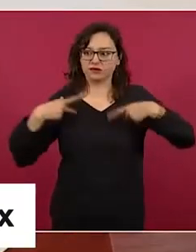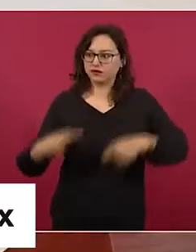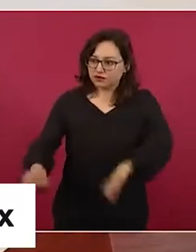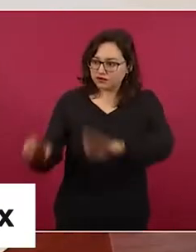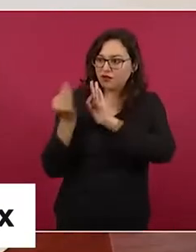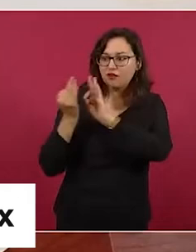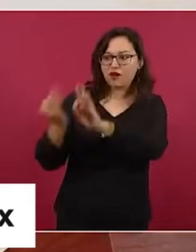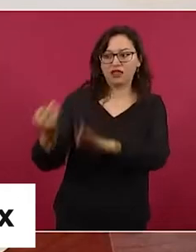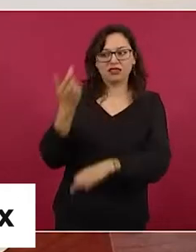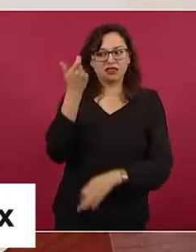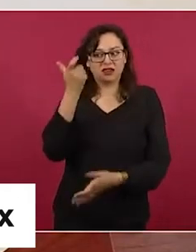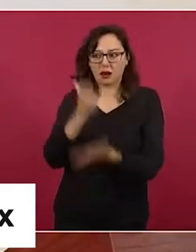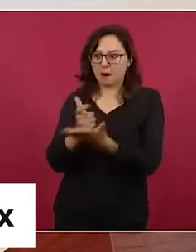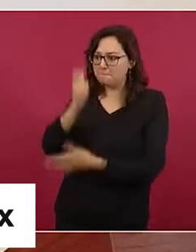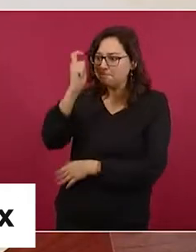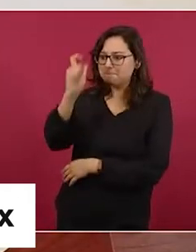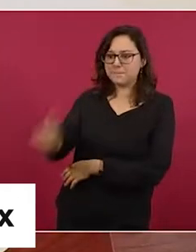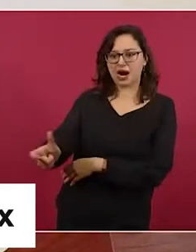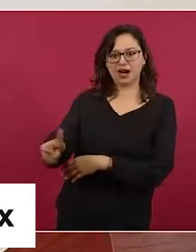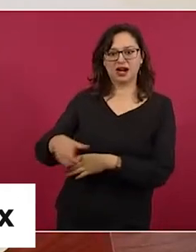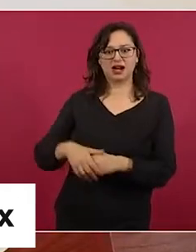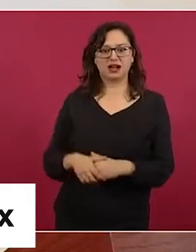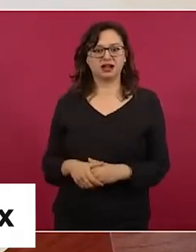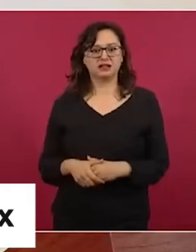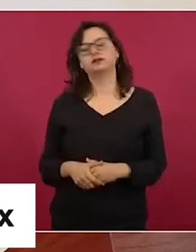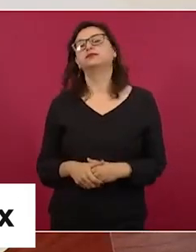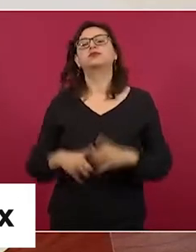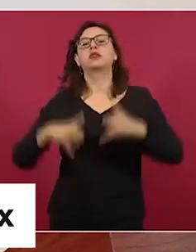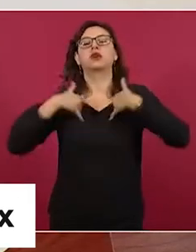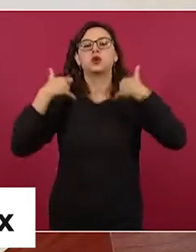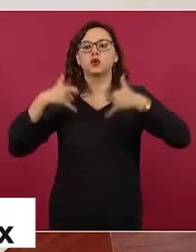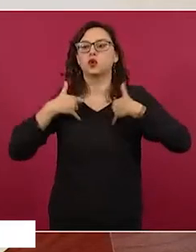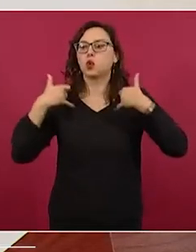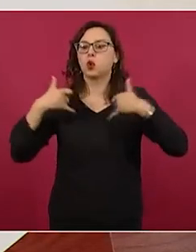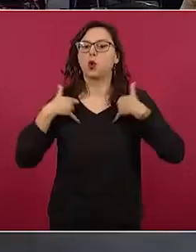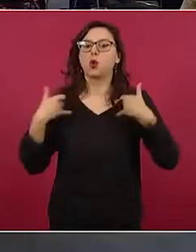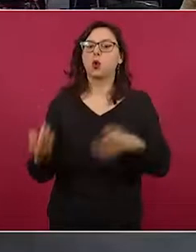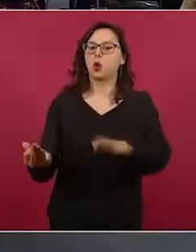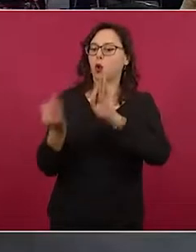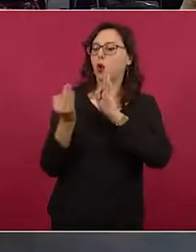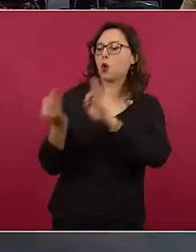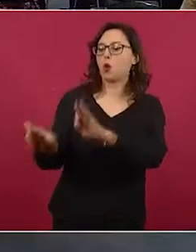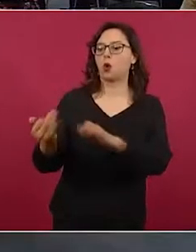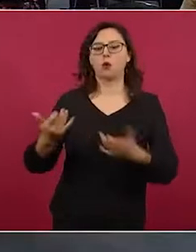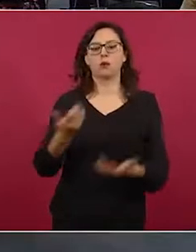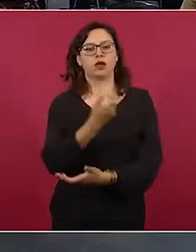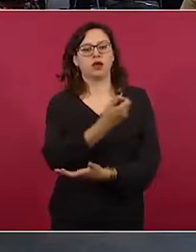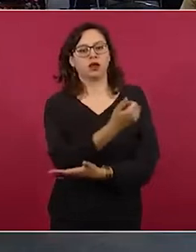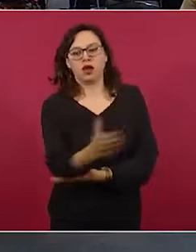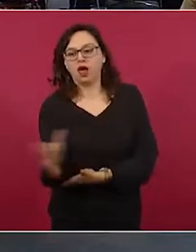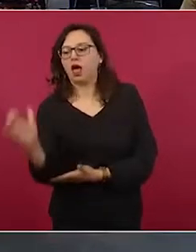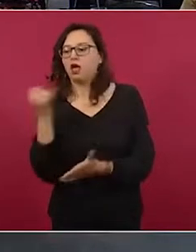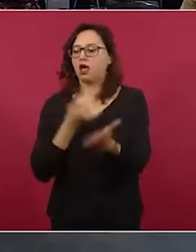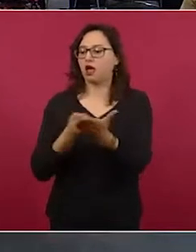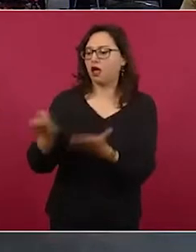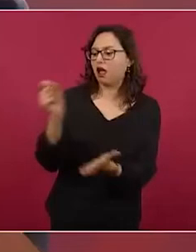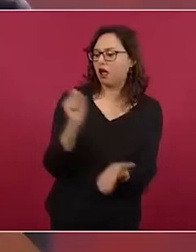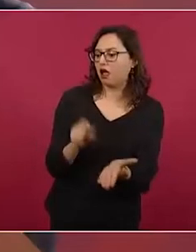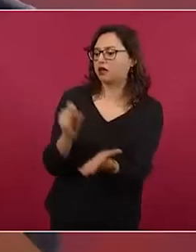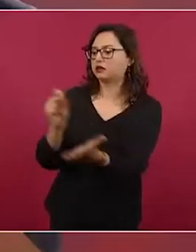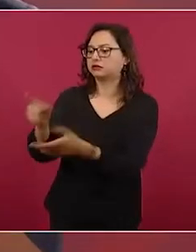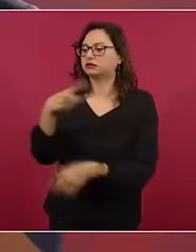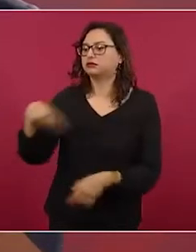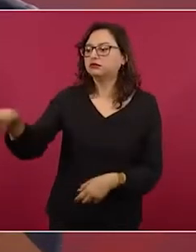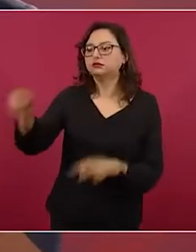a los jóvenes, a los sembradores, a los